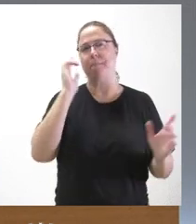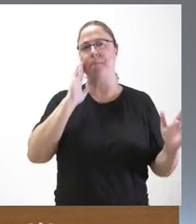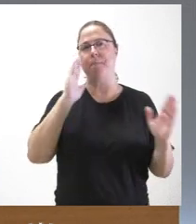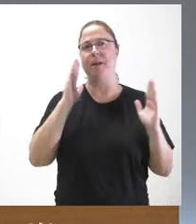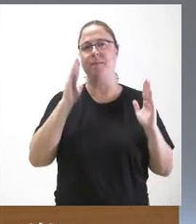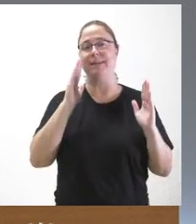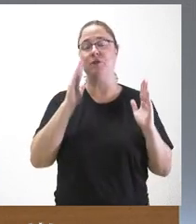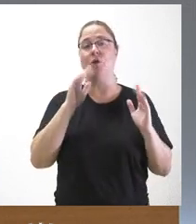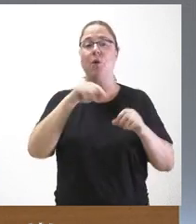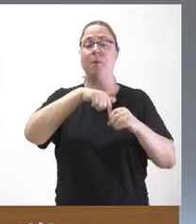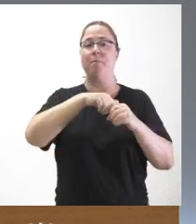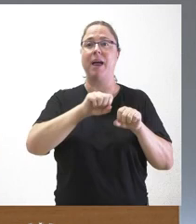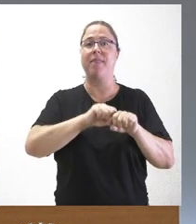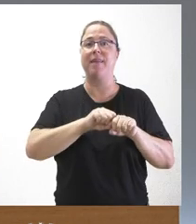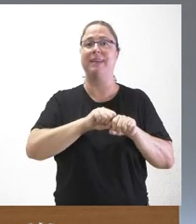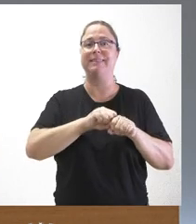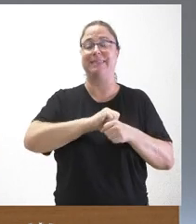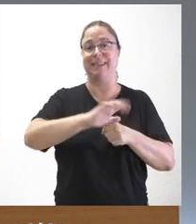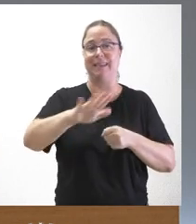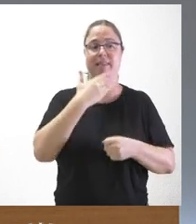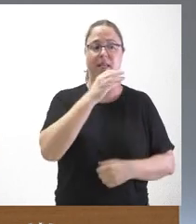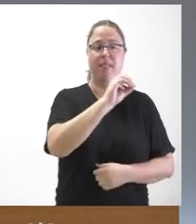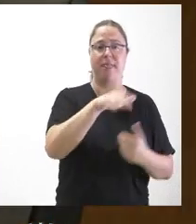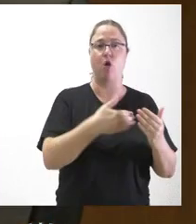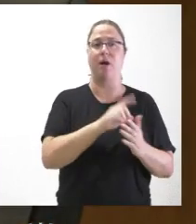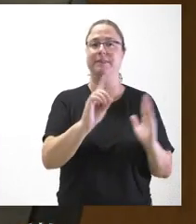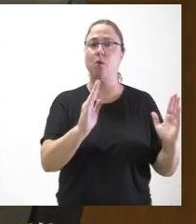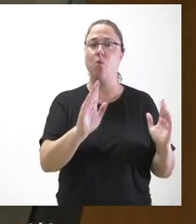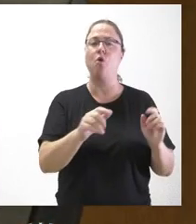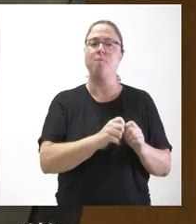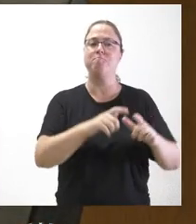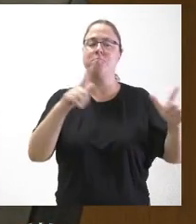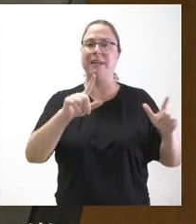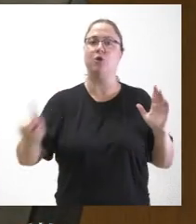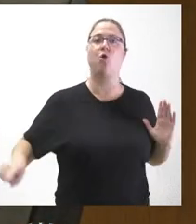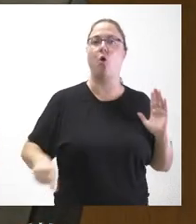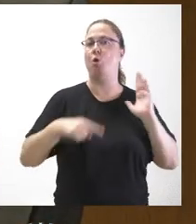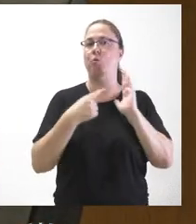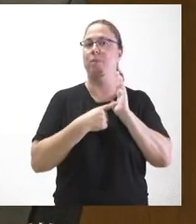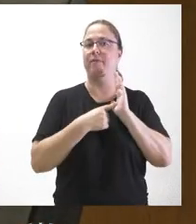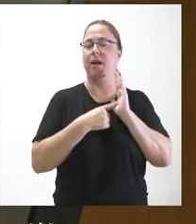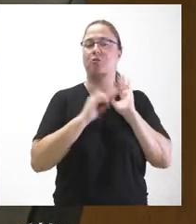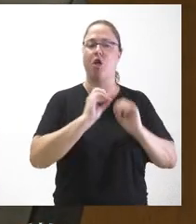las plazas gratuitas entre cero y un año y completar así el ciclo de cero tres.